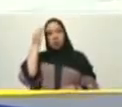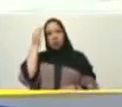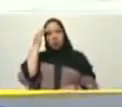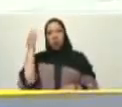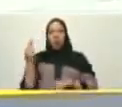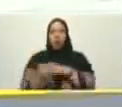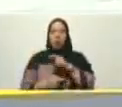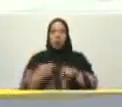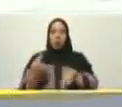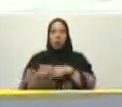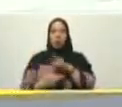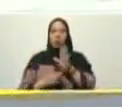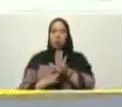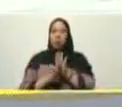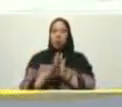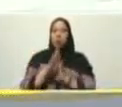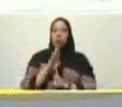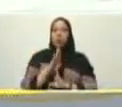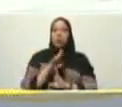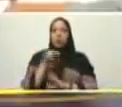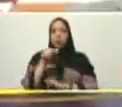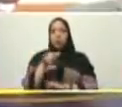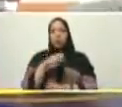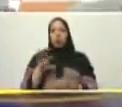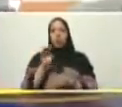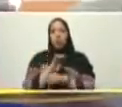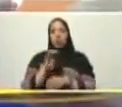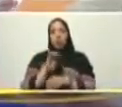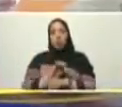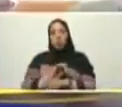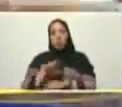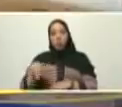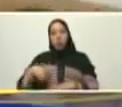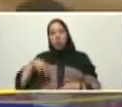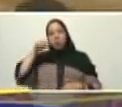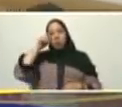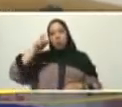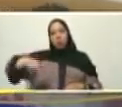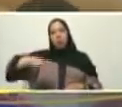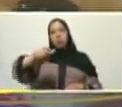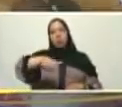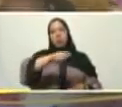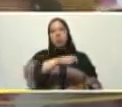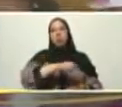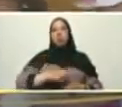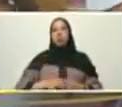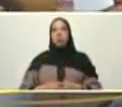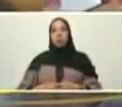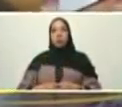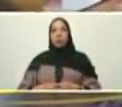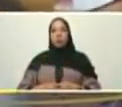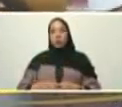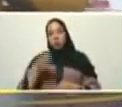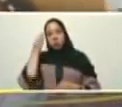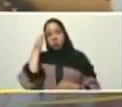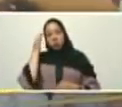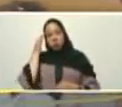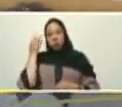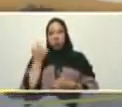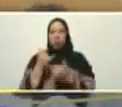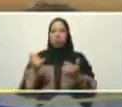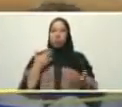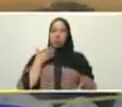revolución siempre está allí para cuidar y proteger a nuestro pueblo buenos saludos mi presidente de verdad estoy muy